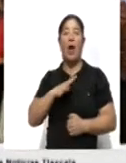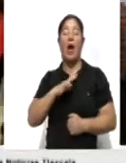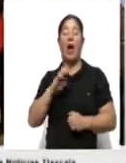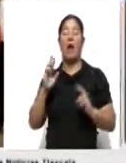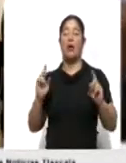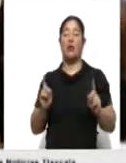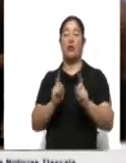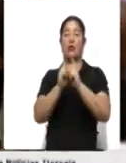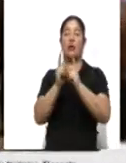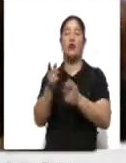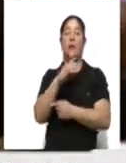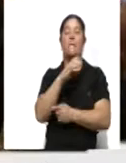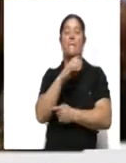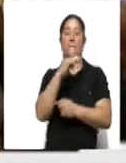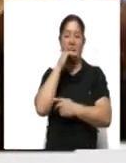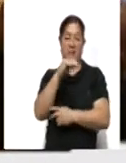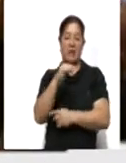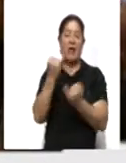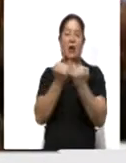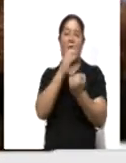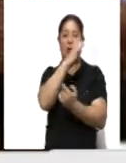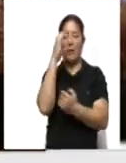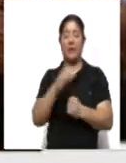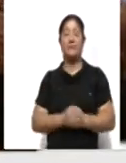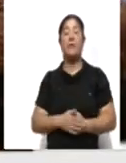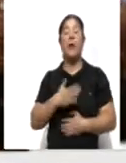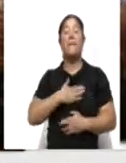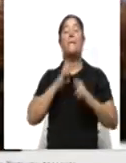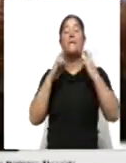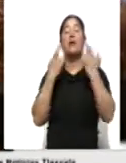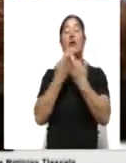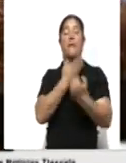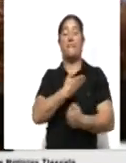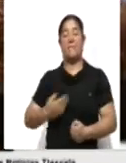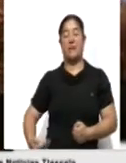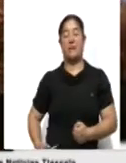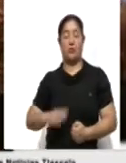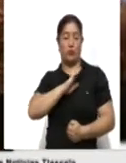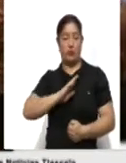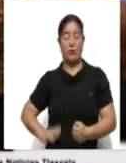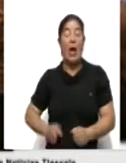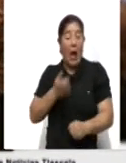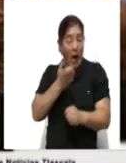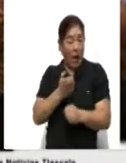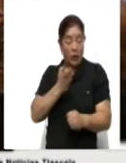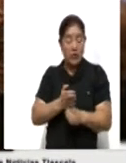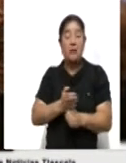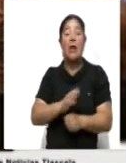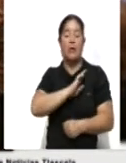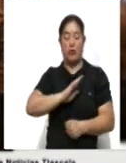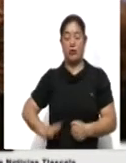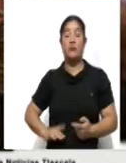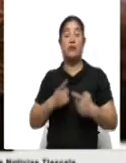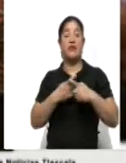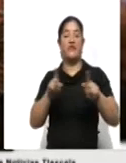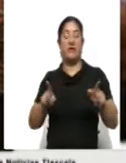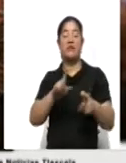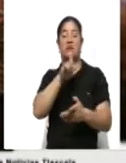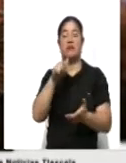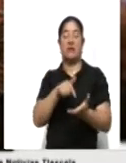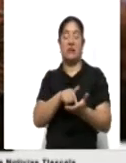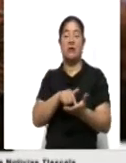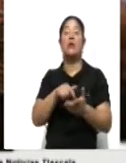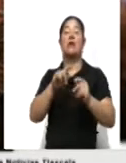que acompañó con una fotografía. Me reuní con los presidentes municipales actuales de diferentes municipios de Tlaxcala. Es necesario